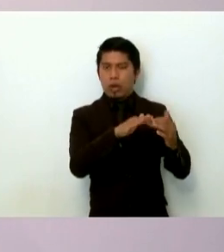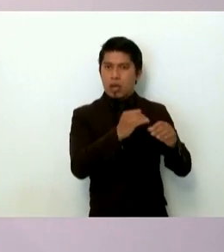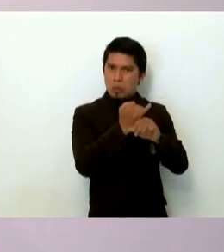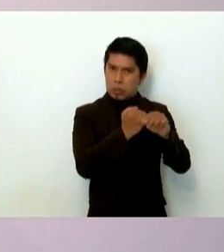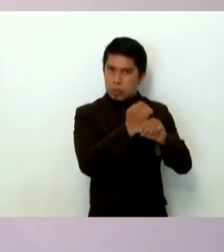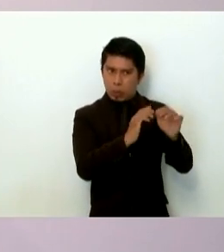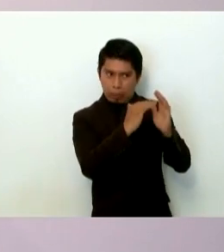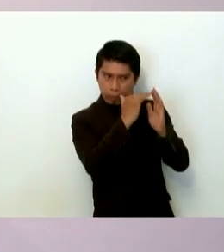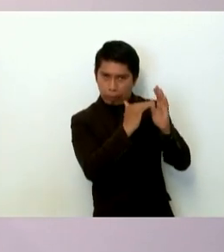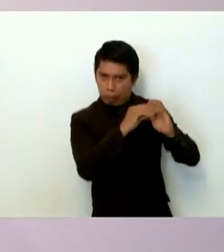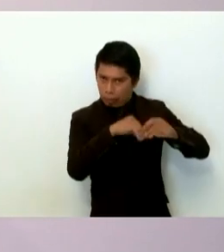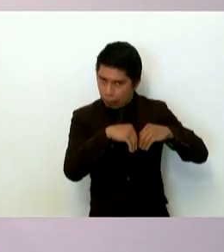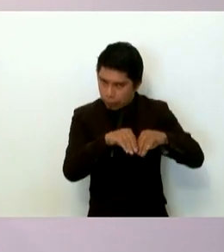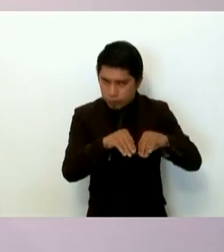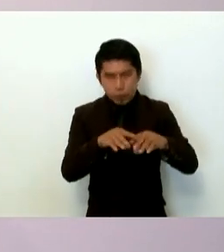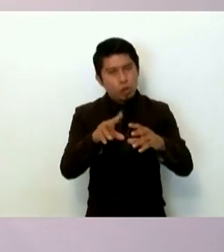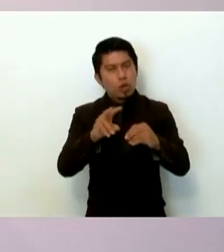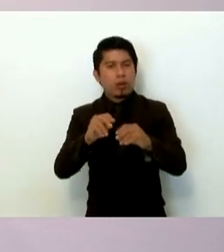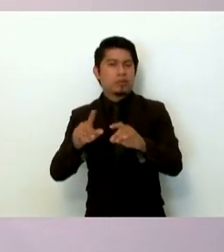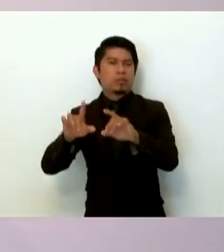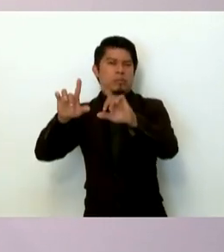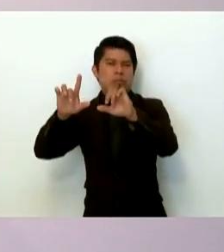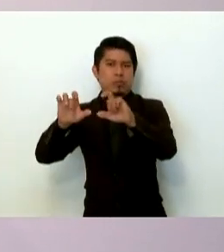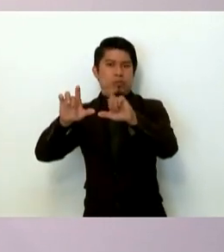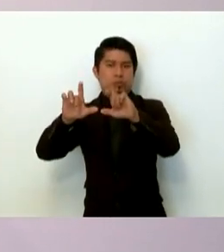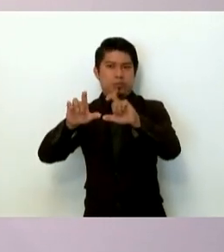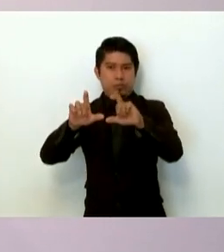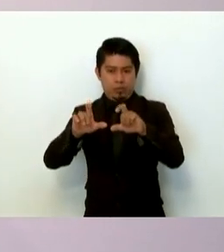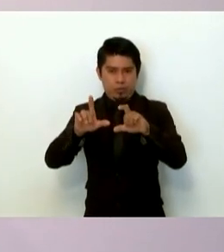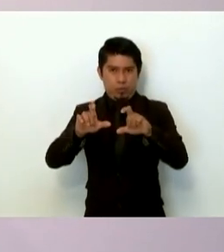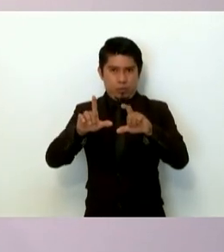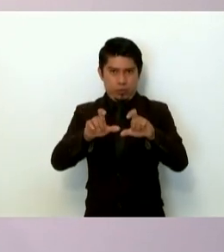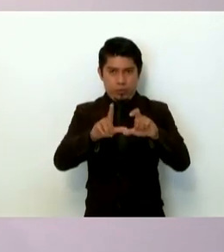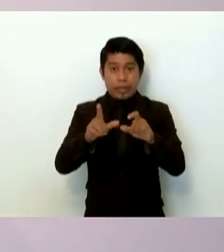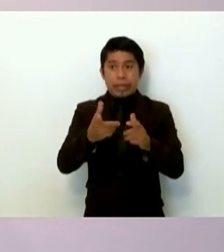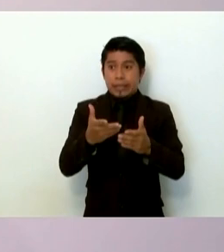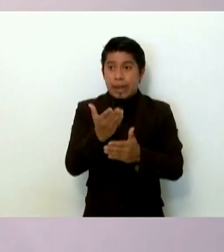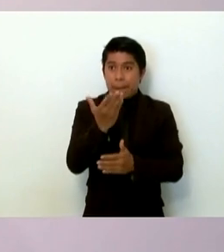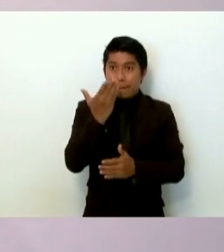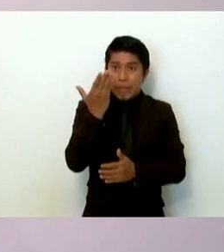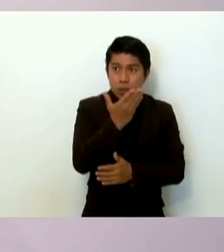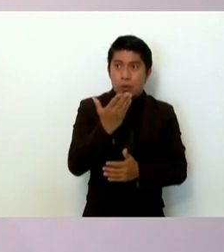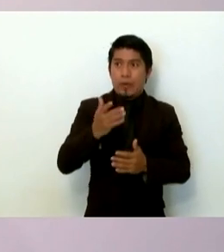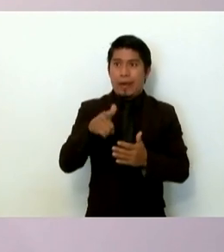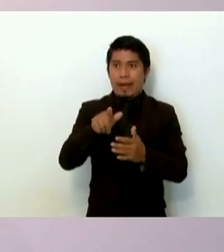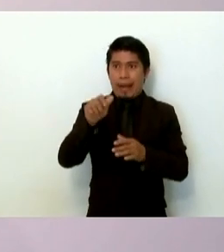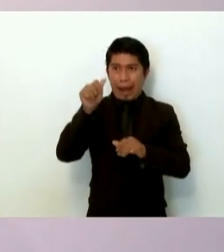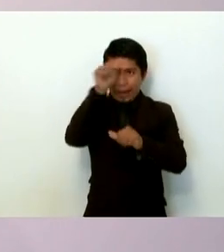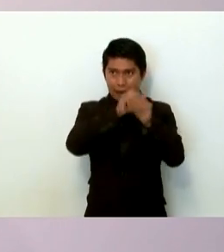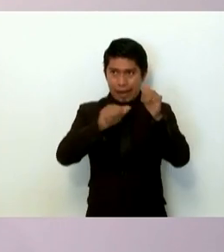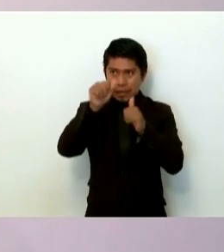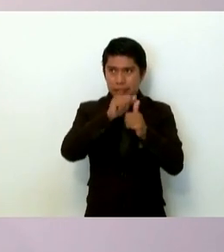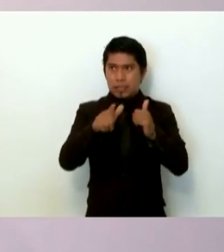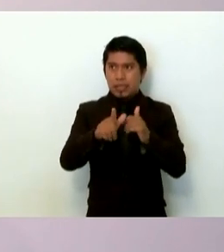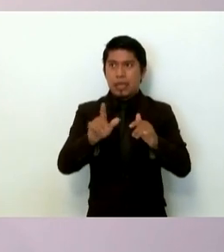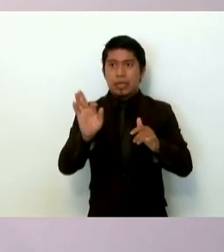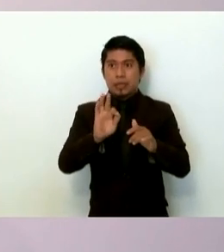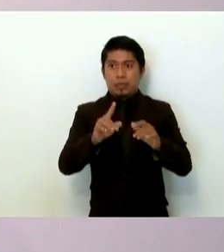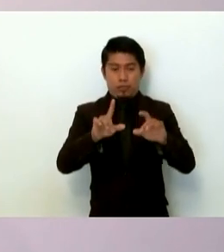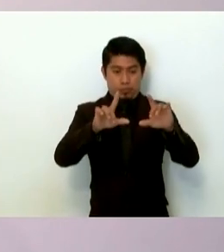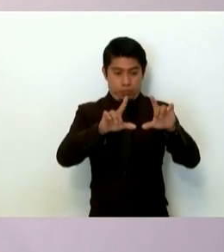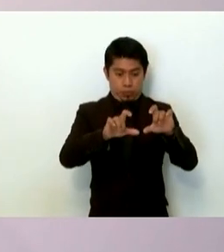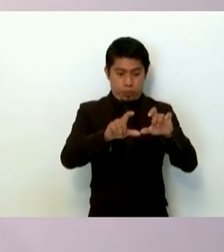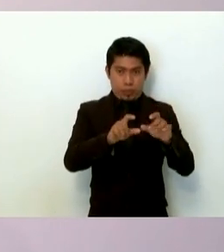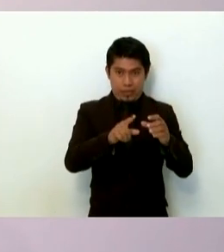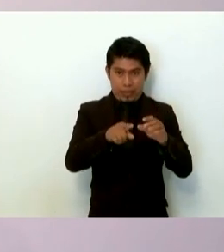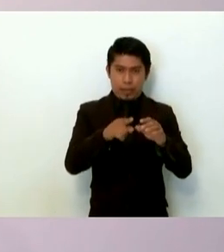respecto a las capturas de pantalla. Se le solicitó el análisis, pues para que si las capturas de pantalla